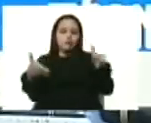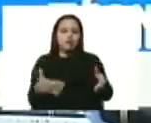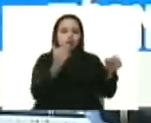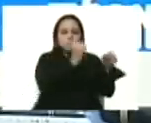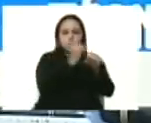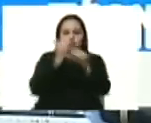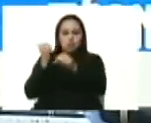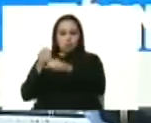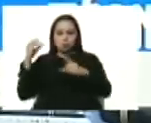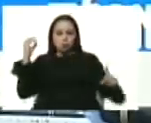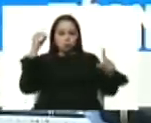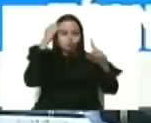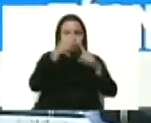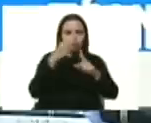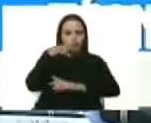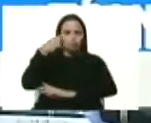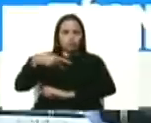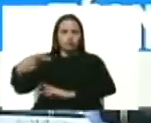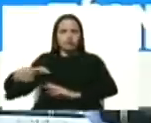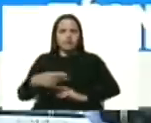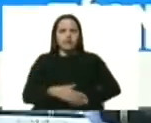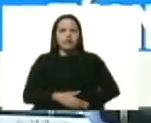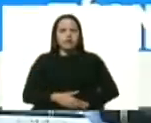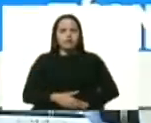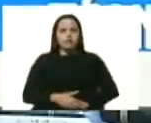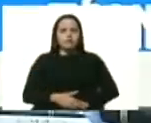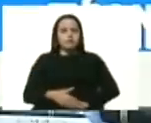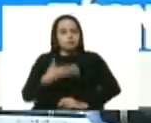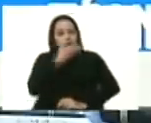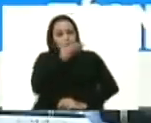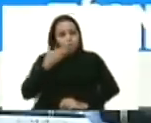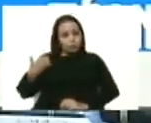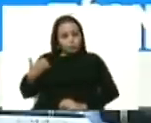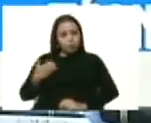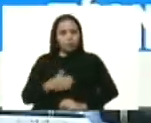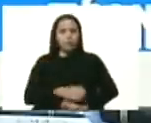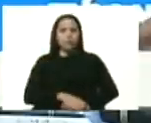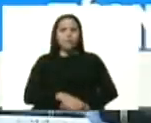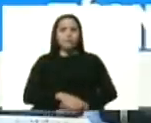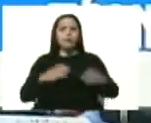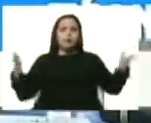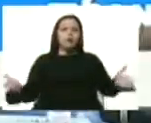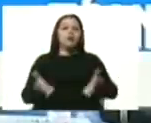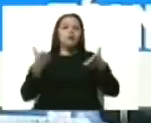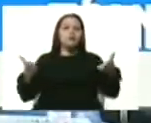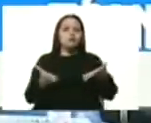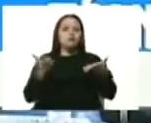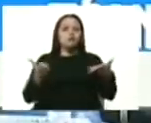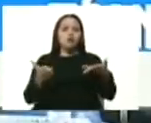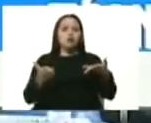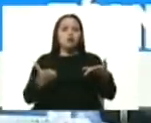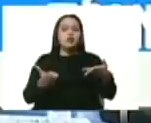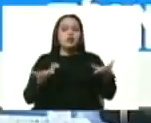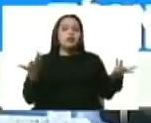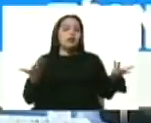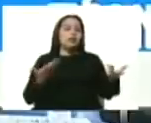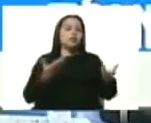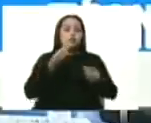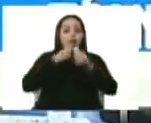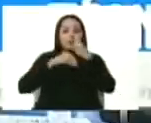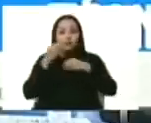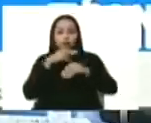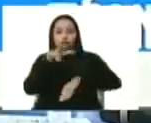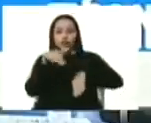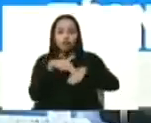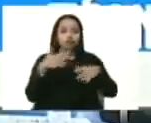dirigidas a una política sustancial como es impulso de la producción nacional, impulso